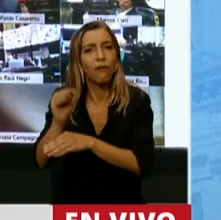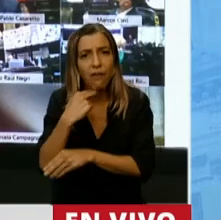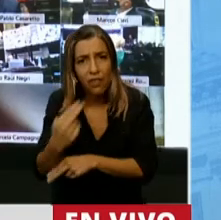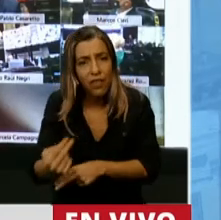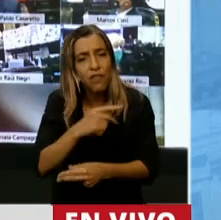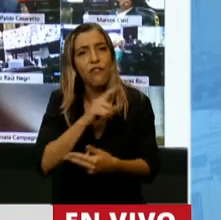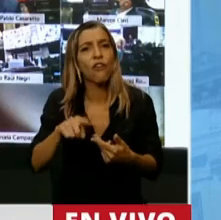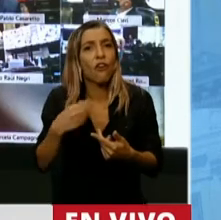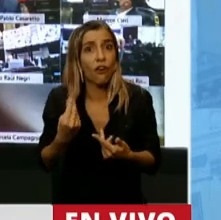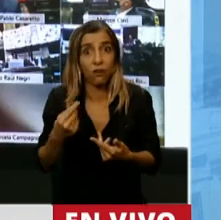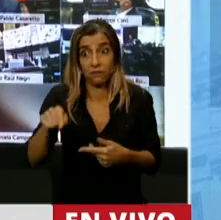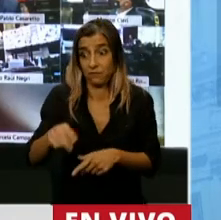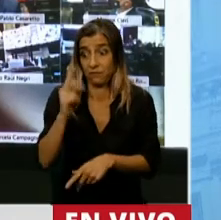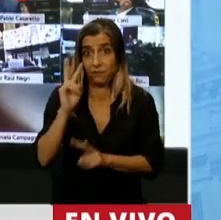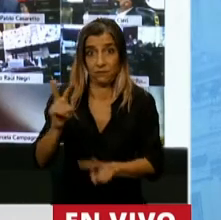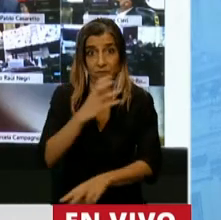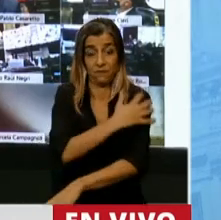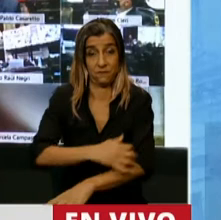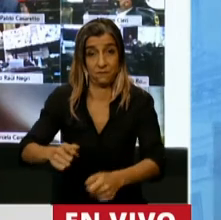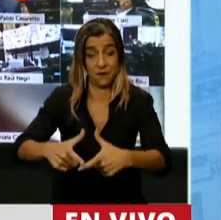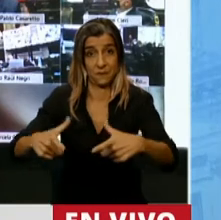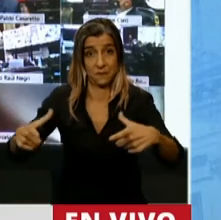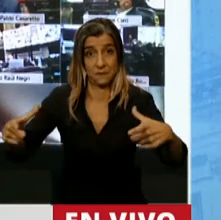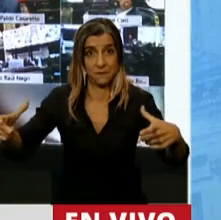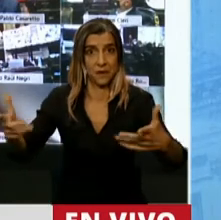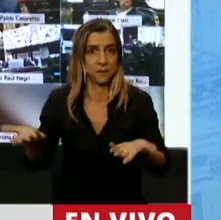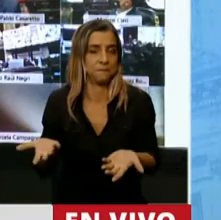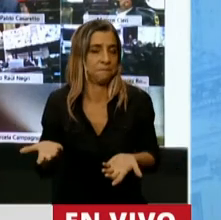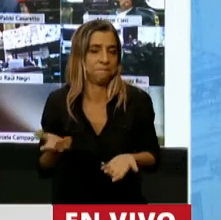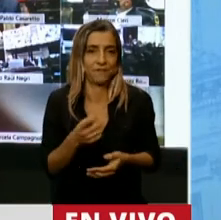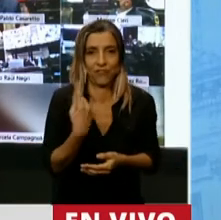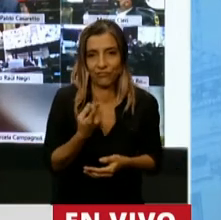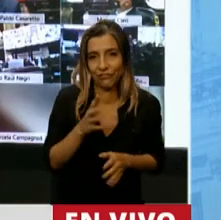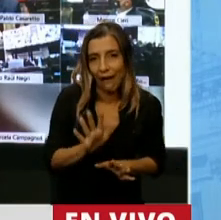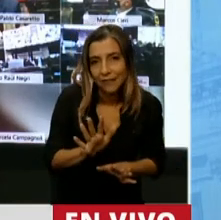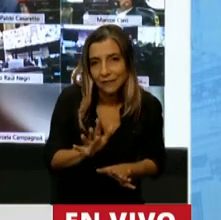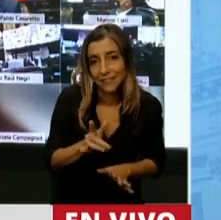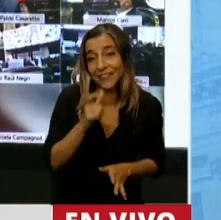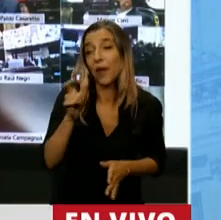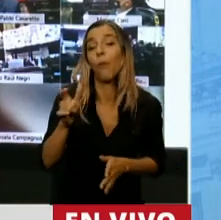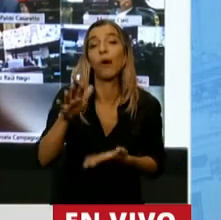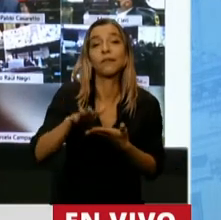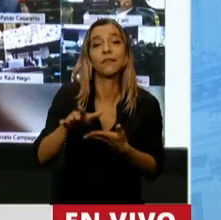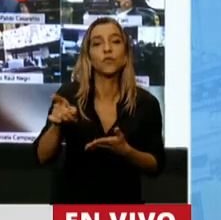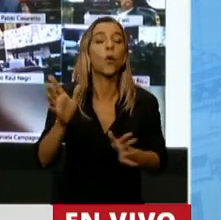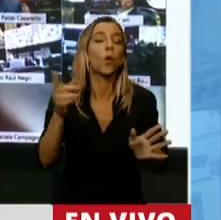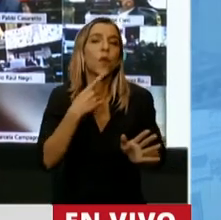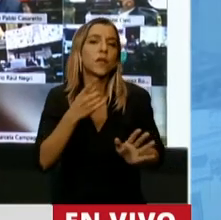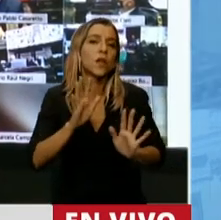cuando la pobreza no para de crecer y tampoco vamos a responder ese argumento de que de repente